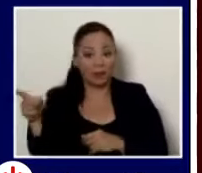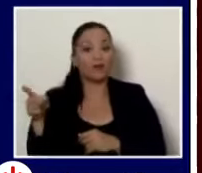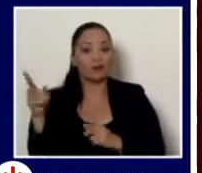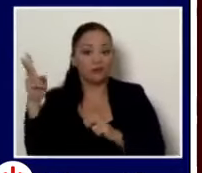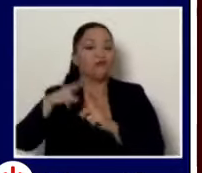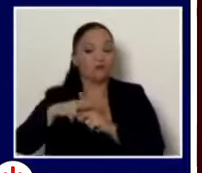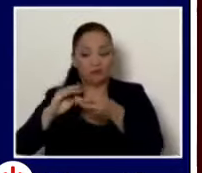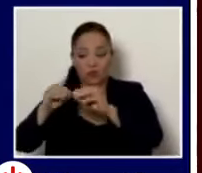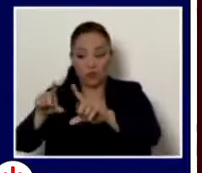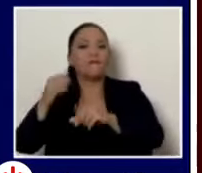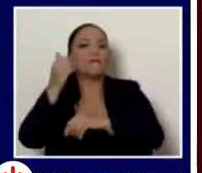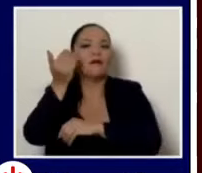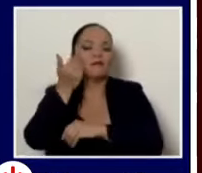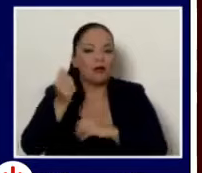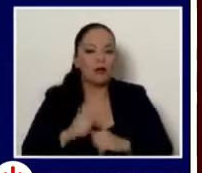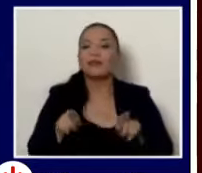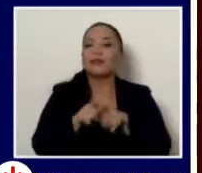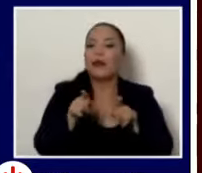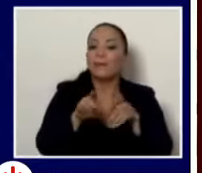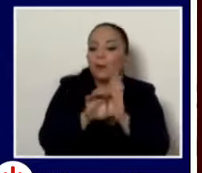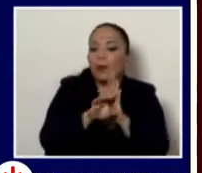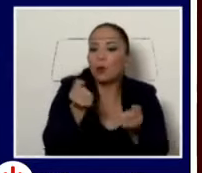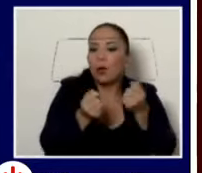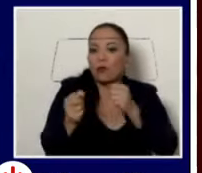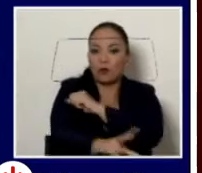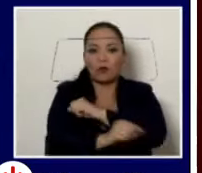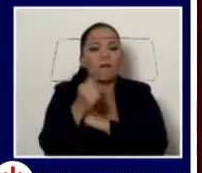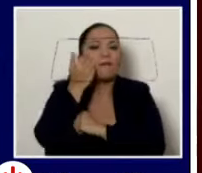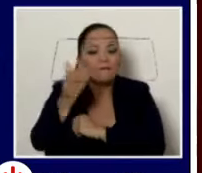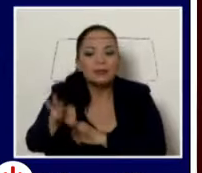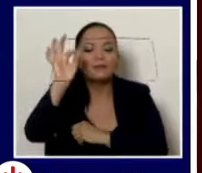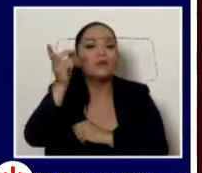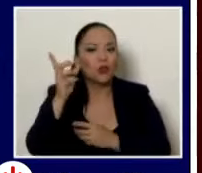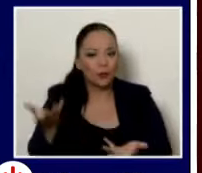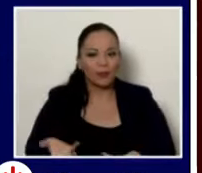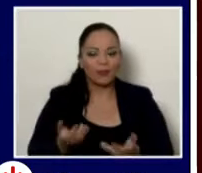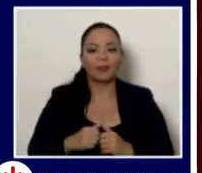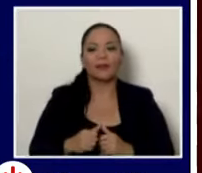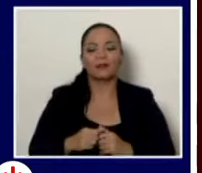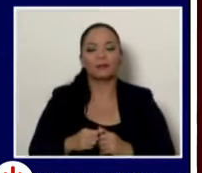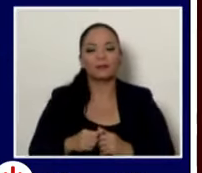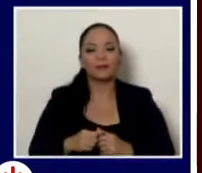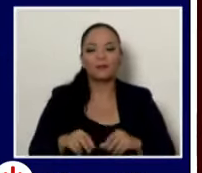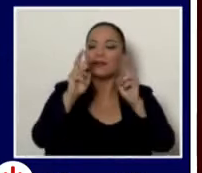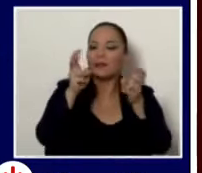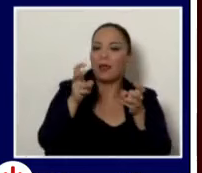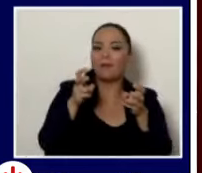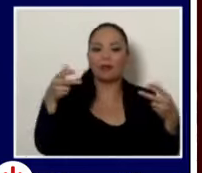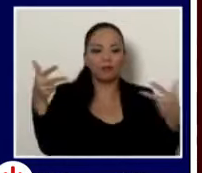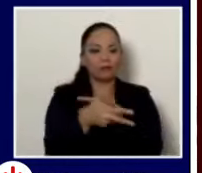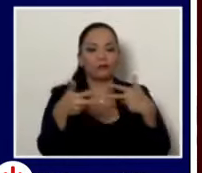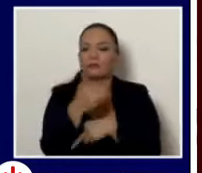mejorar inclusive la recuperación de vehículos robados, ¿verdad?, y temas de sistemas vehicular, como lo dijo el señor